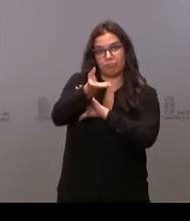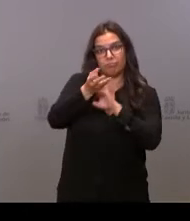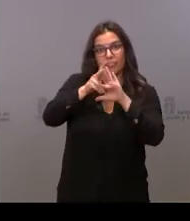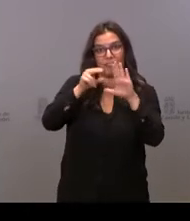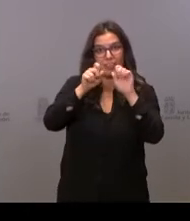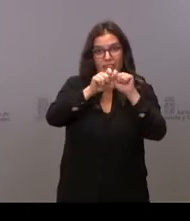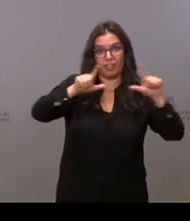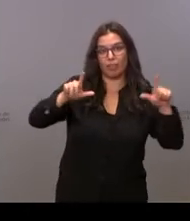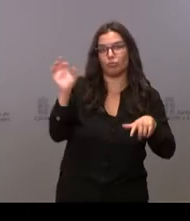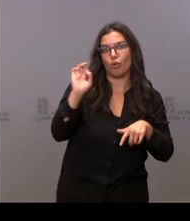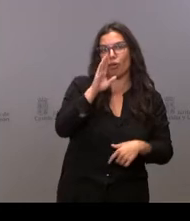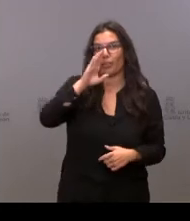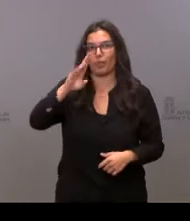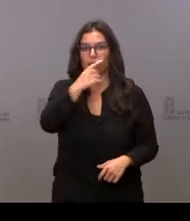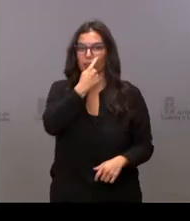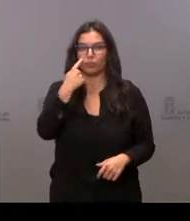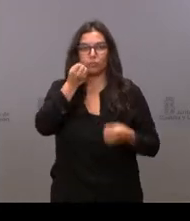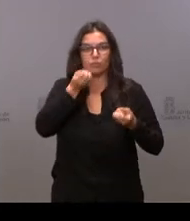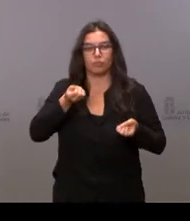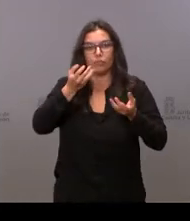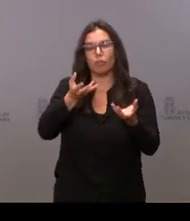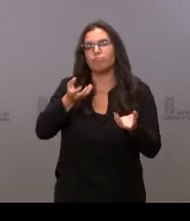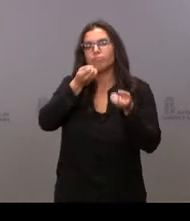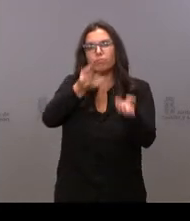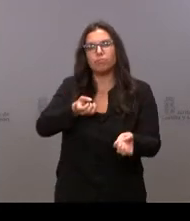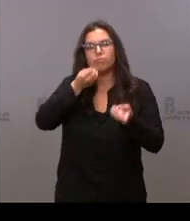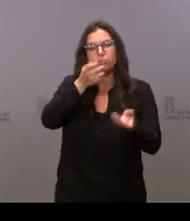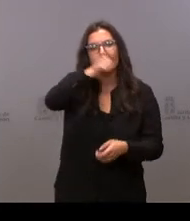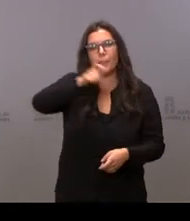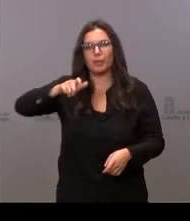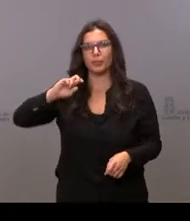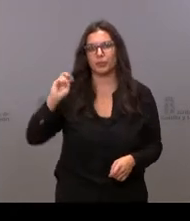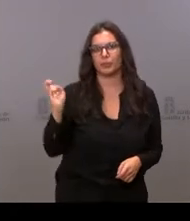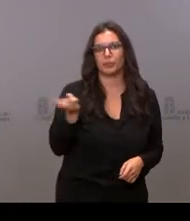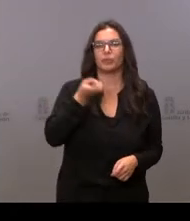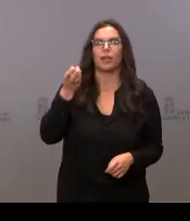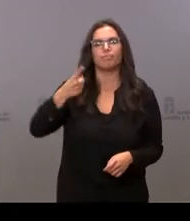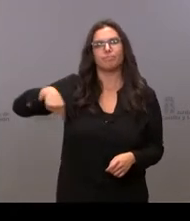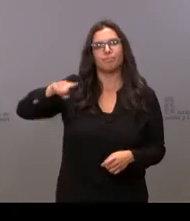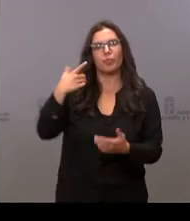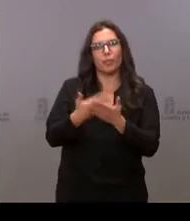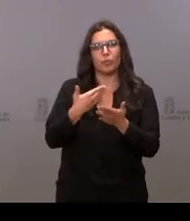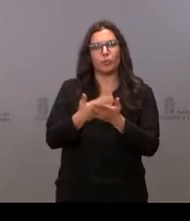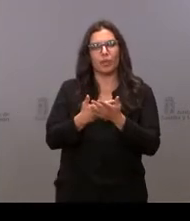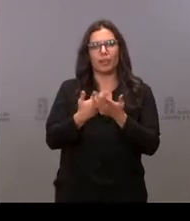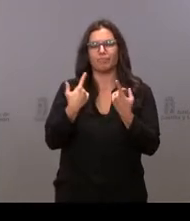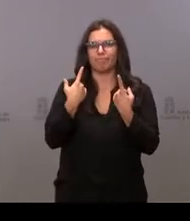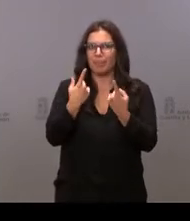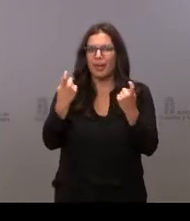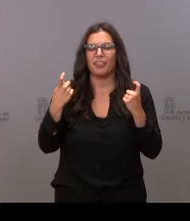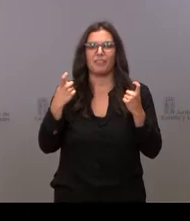testimonios en directo, el relato de diferentes personas que nos van a demostrar cuán necesaria es